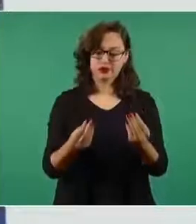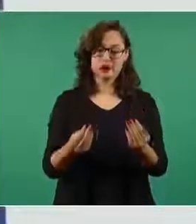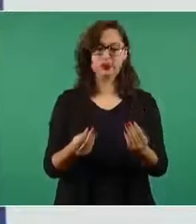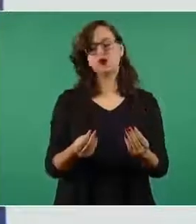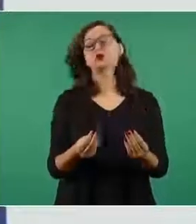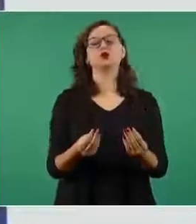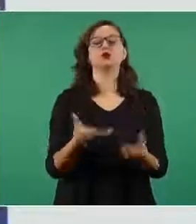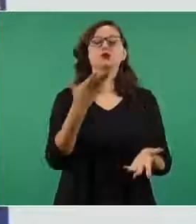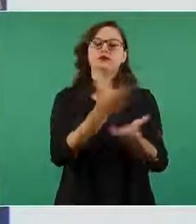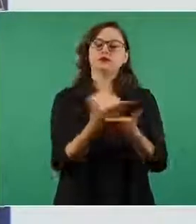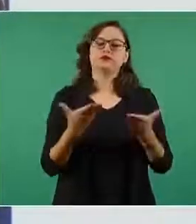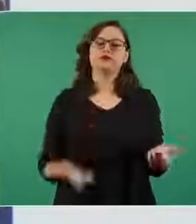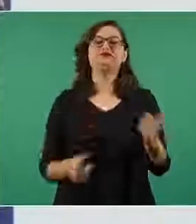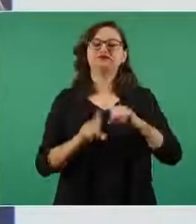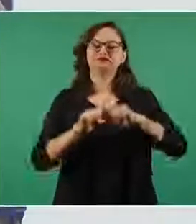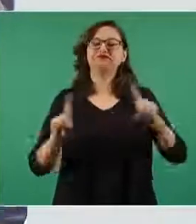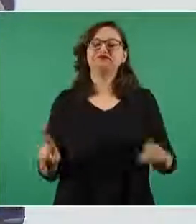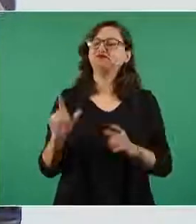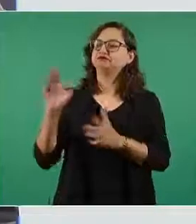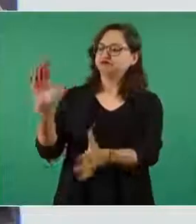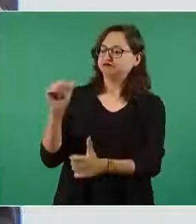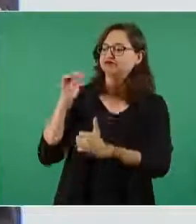alcanza el presupuesto